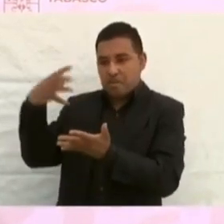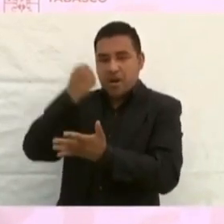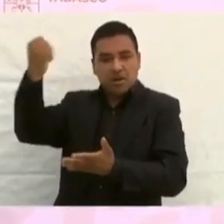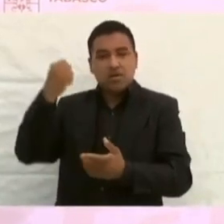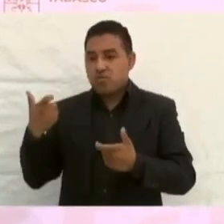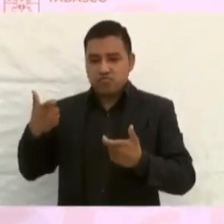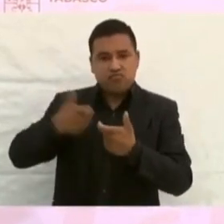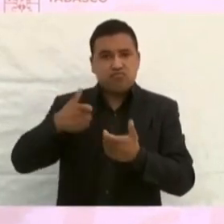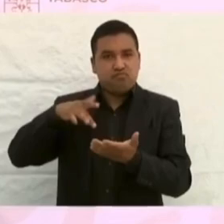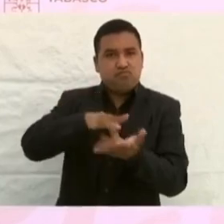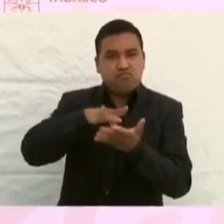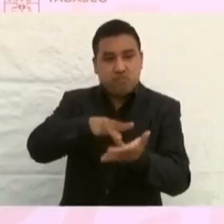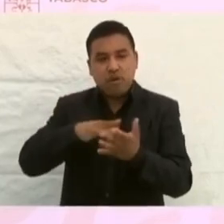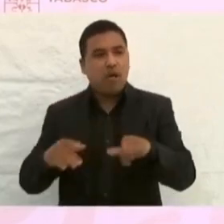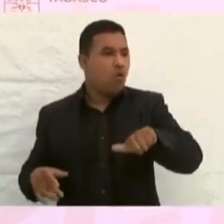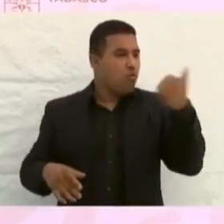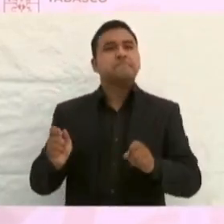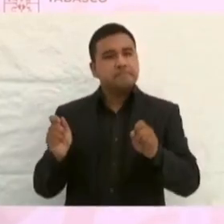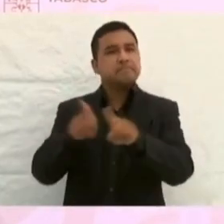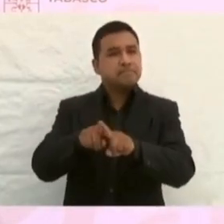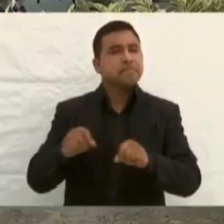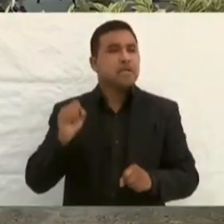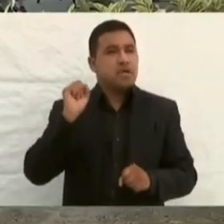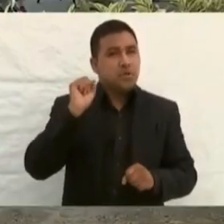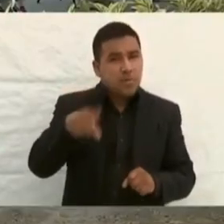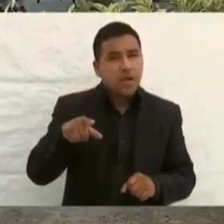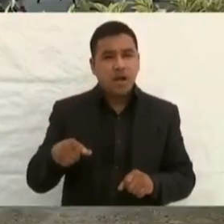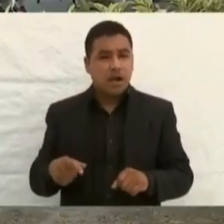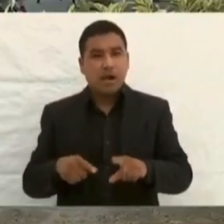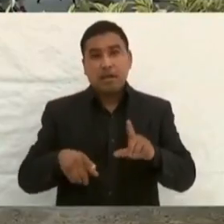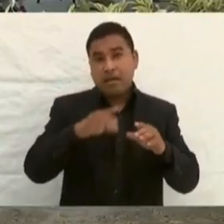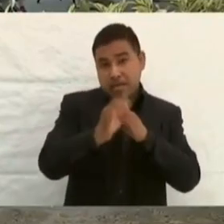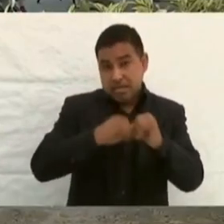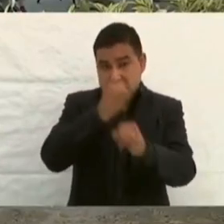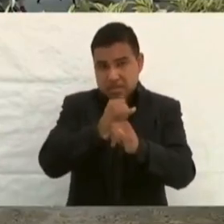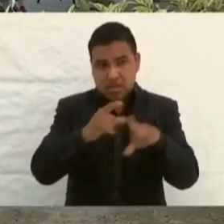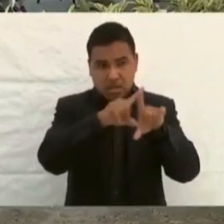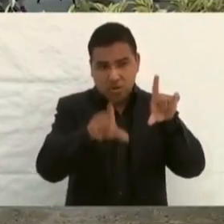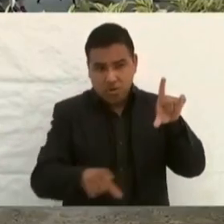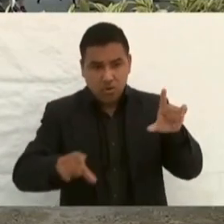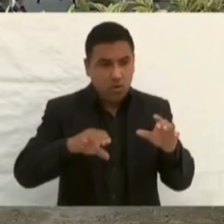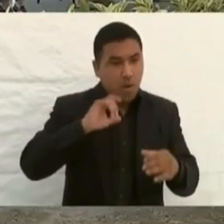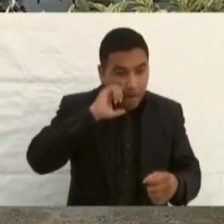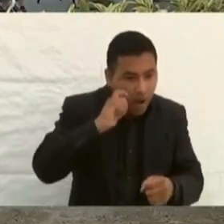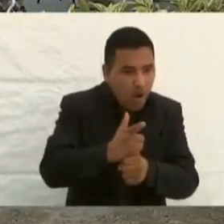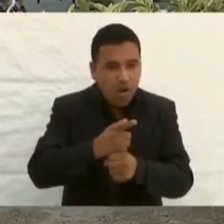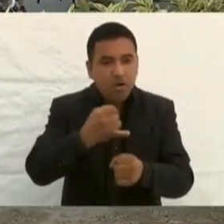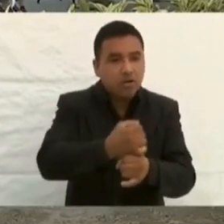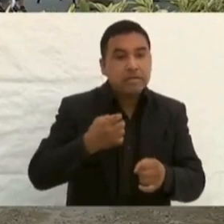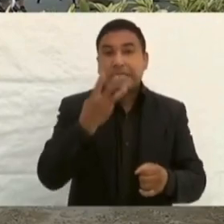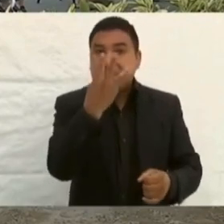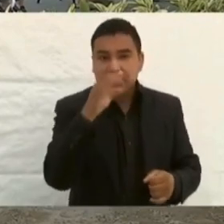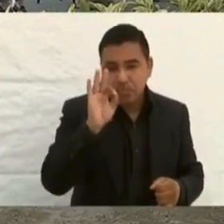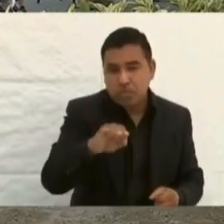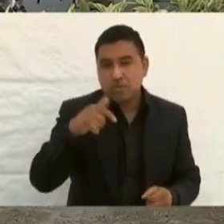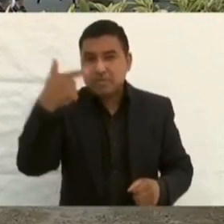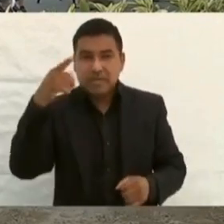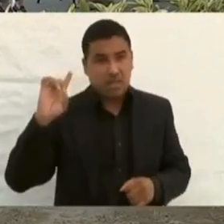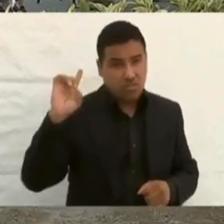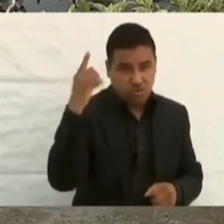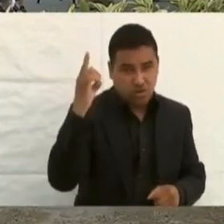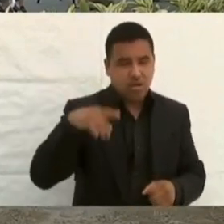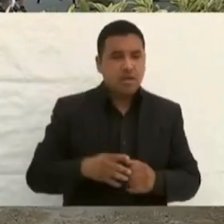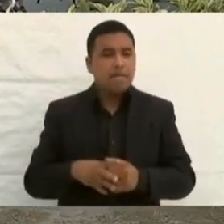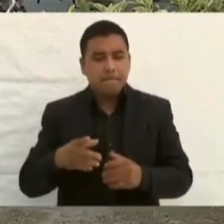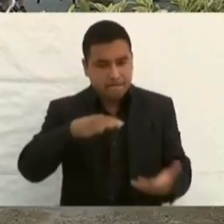invertidos contra los resultados obtenidos, mientras la media internacional del costo por descubrimiento es de 3.7 dólares por